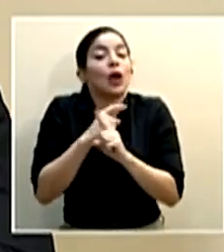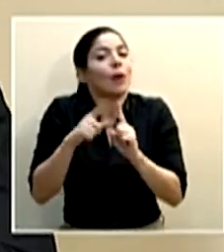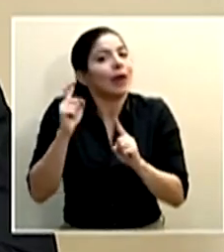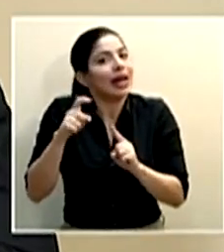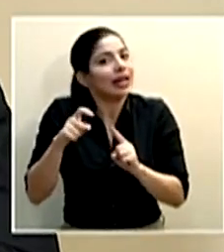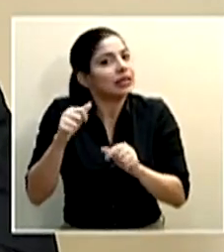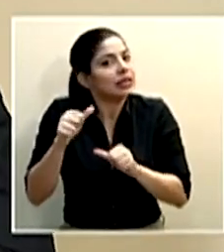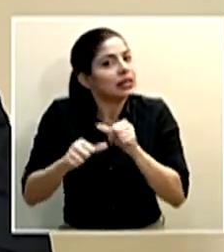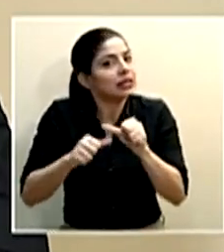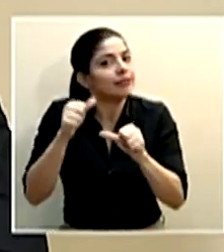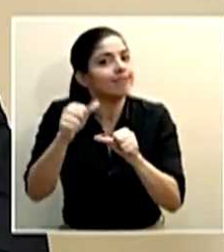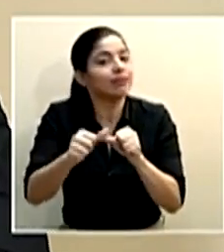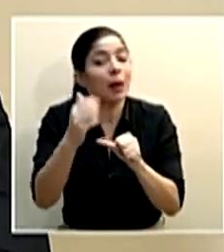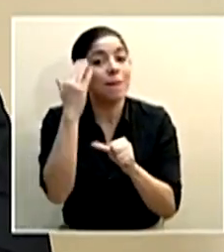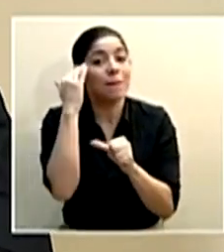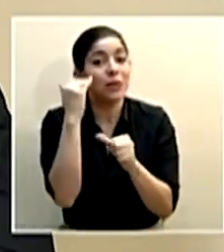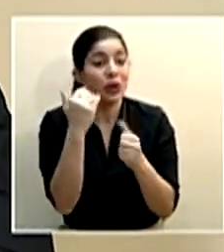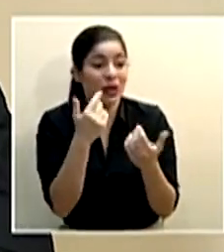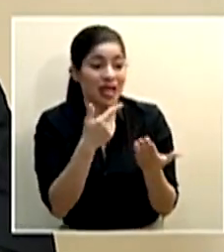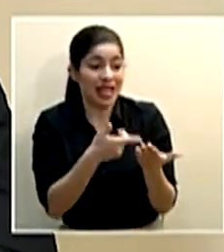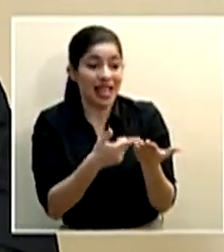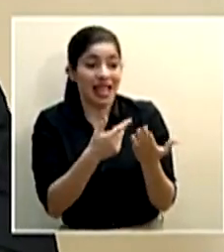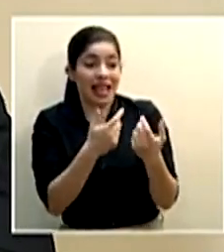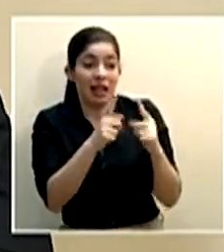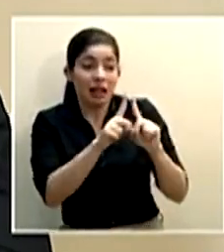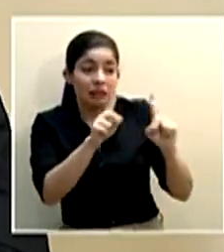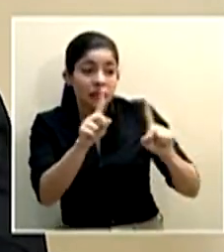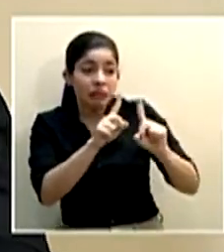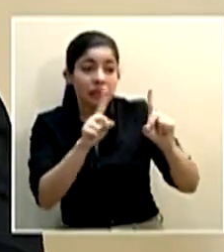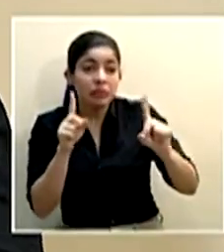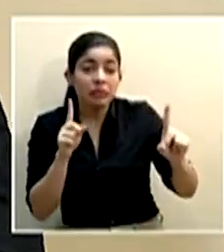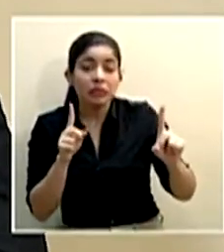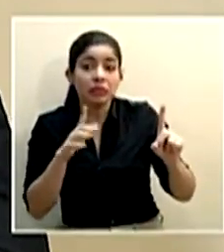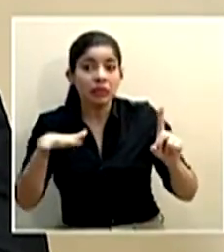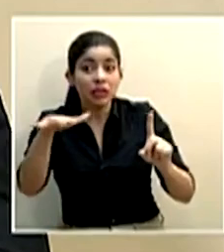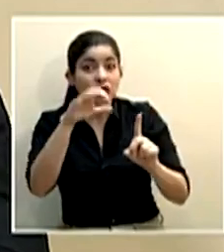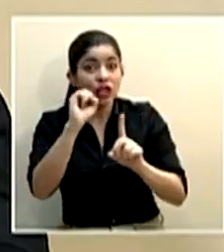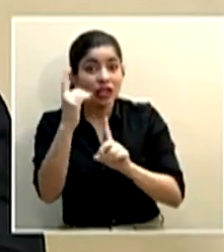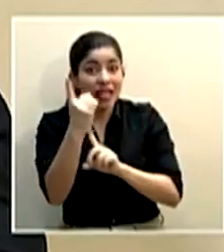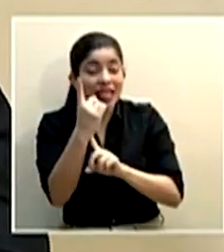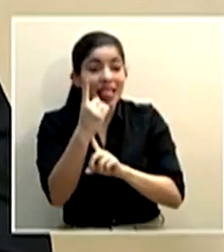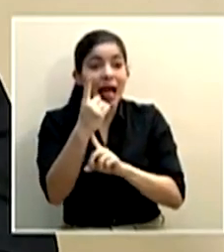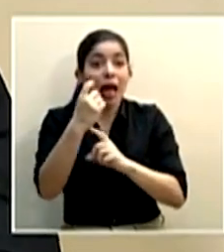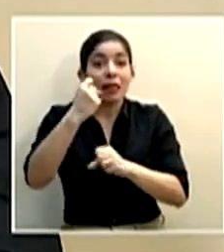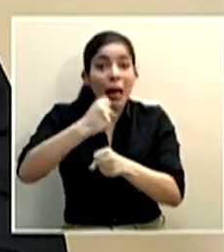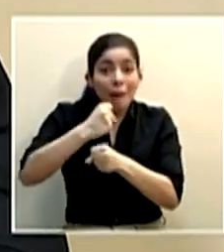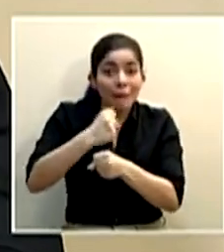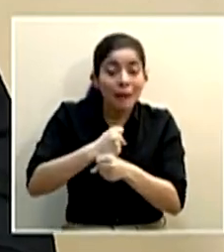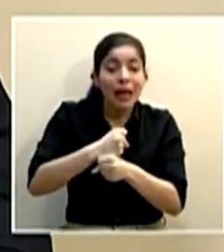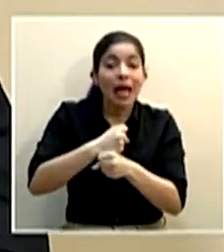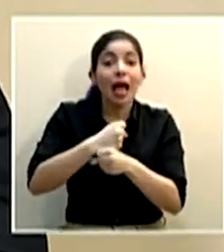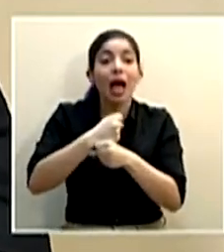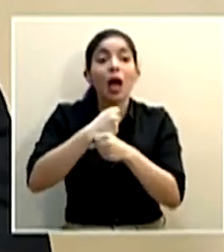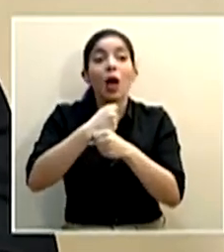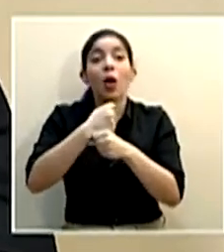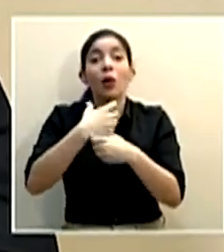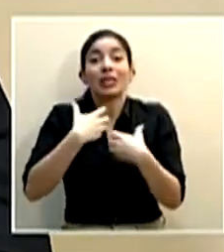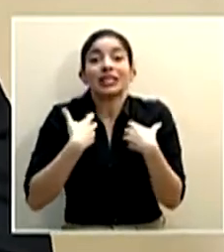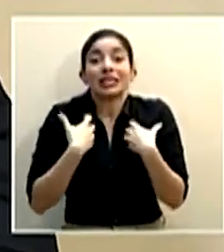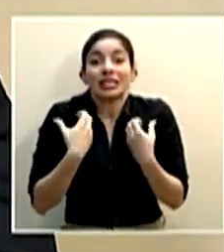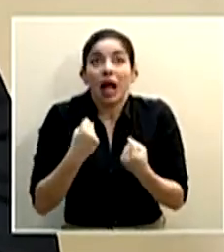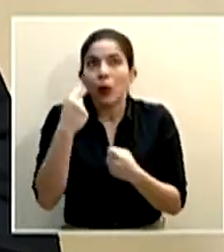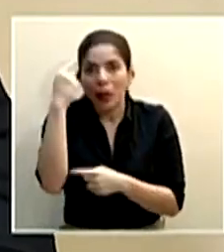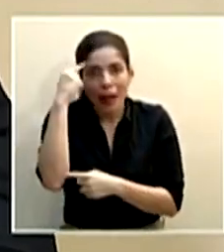¿Por qué? Porque ciertamente el impacto del distanciamiento social en nuestra sociedad, en los empleos, en la propia salud